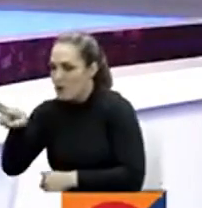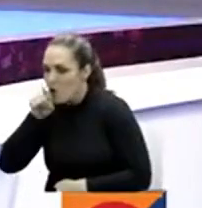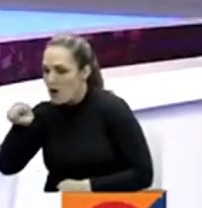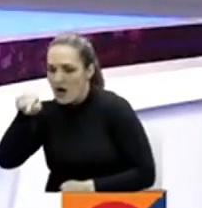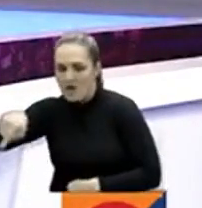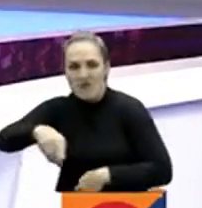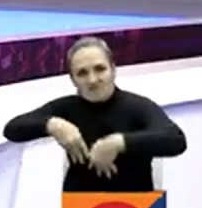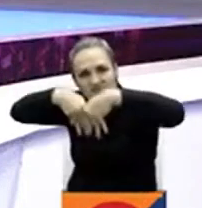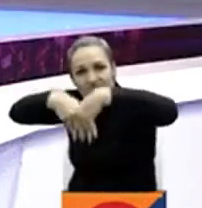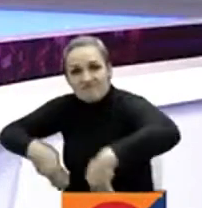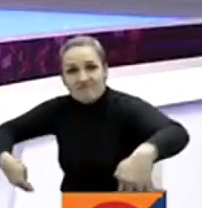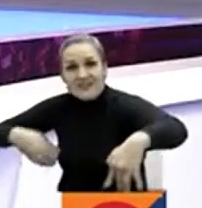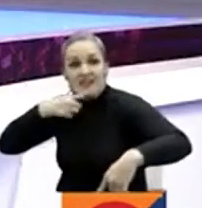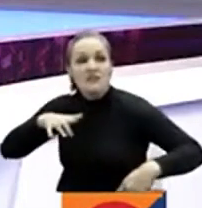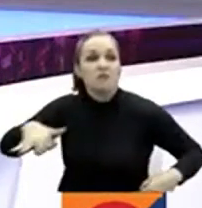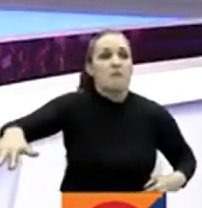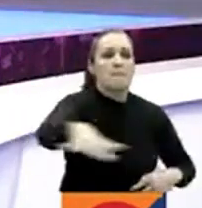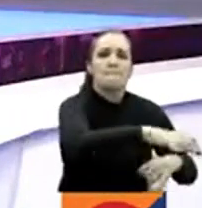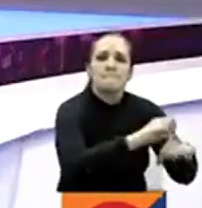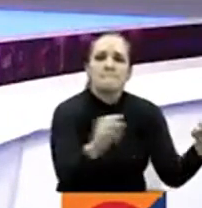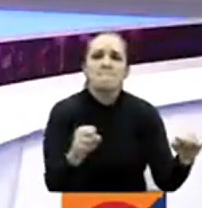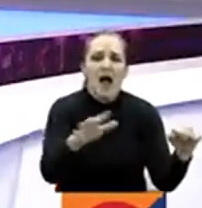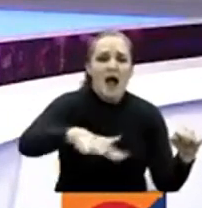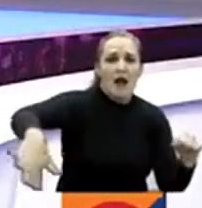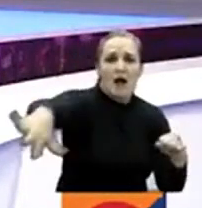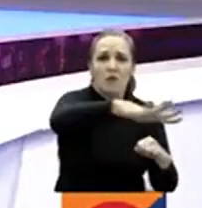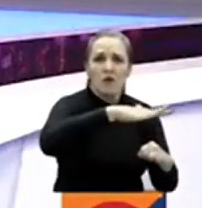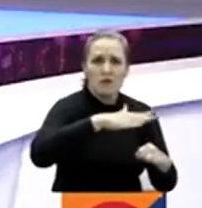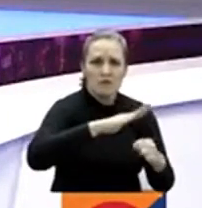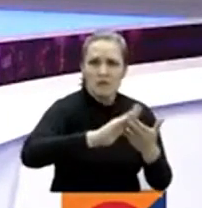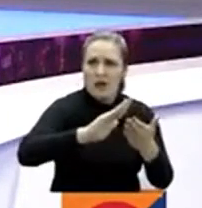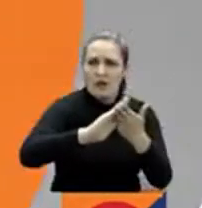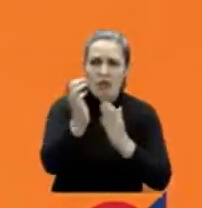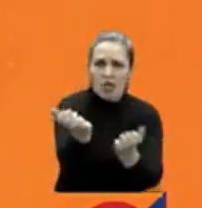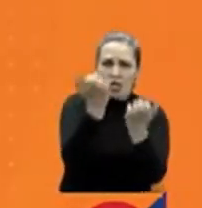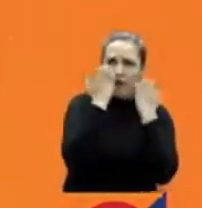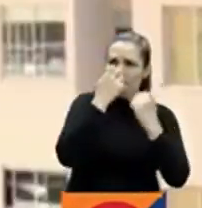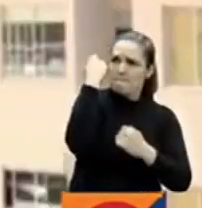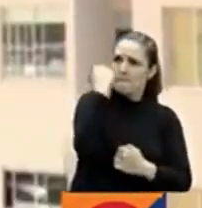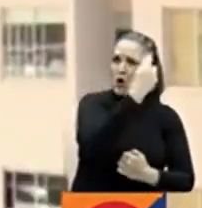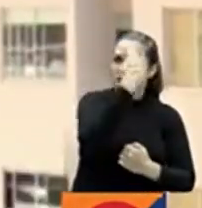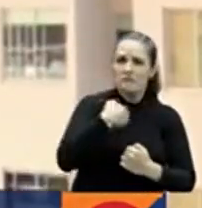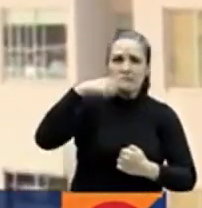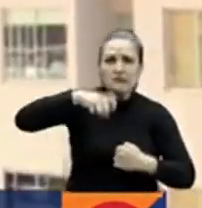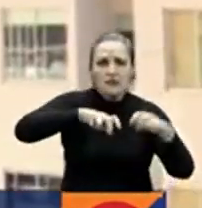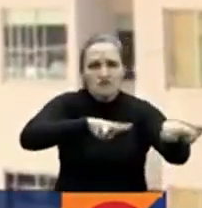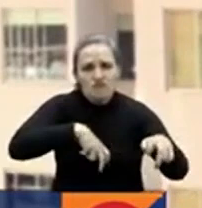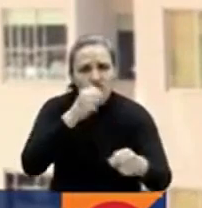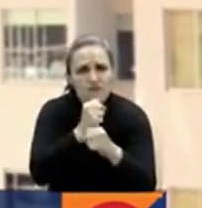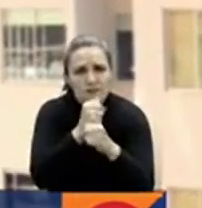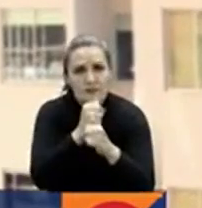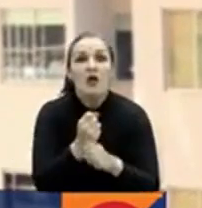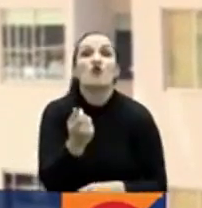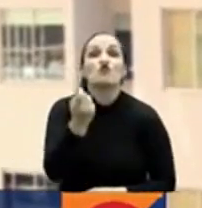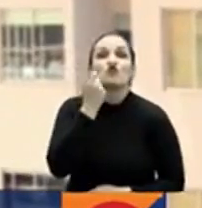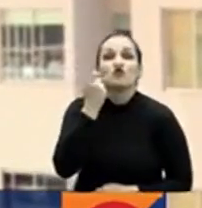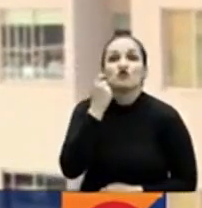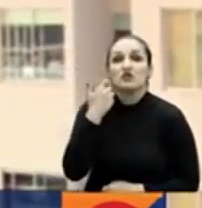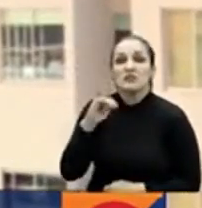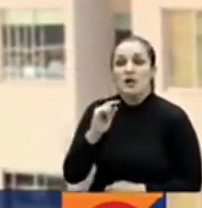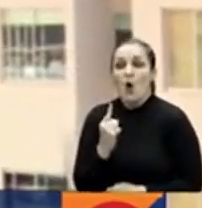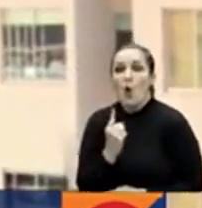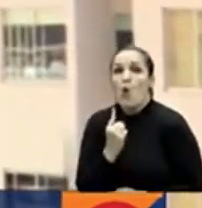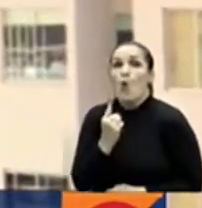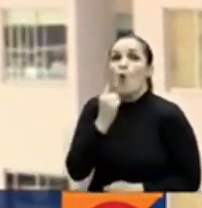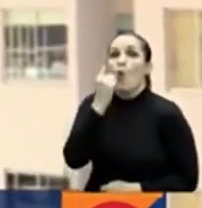páramo del almorzadero. Carlos Buitrago, periodista de la Radio Nacional, tiene más detalles. Hace pocas horas se abrió paso justamente en uno de los